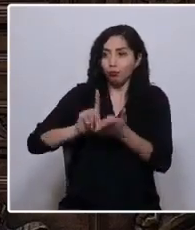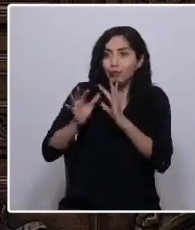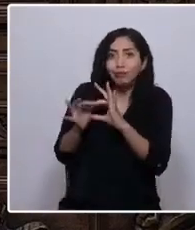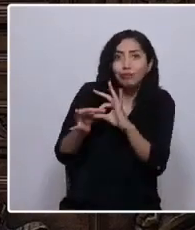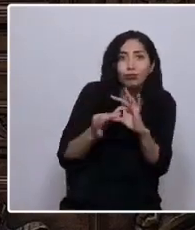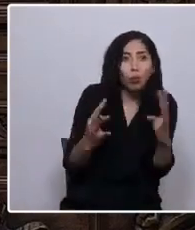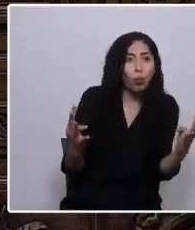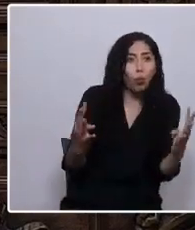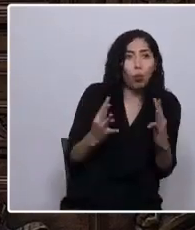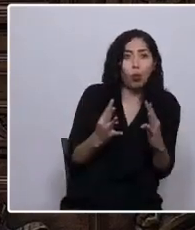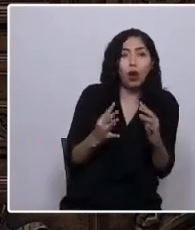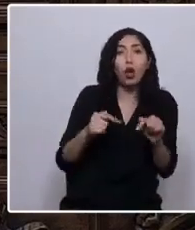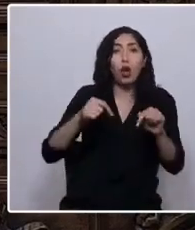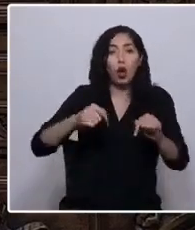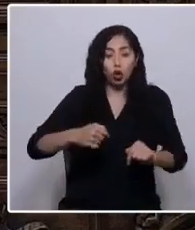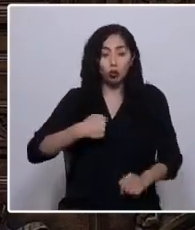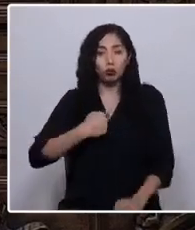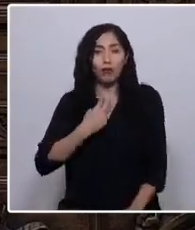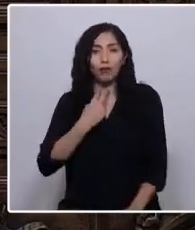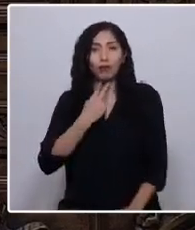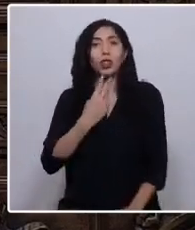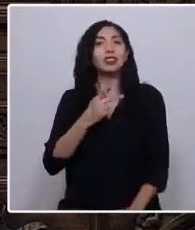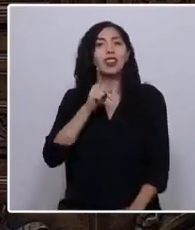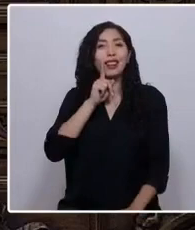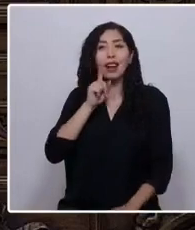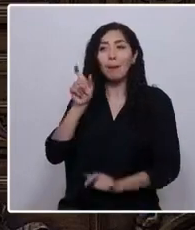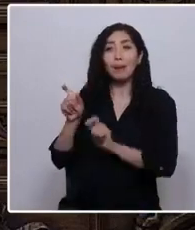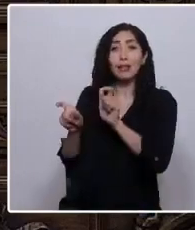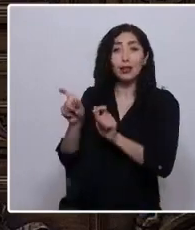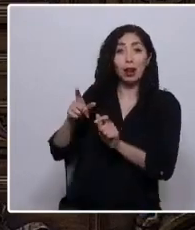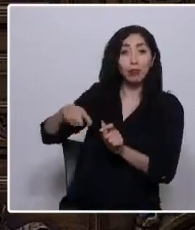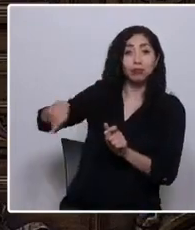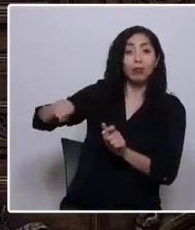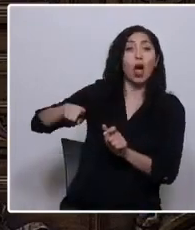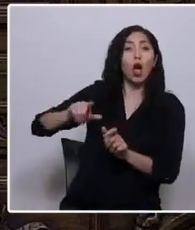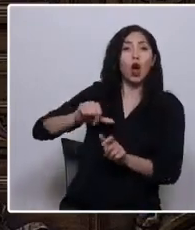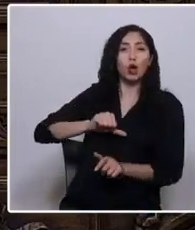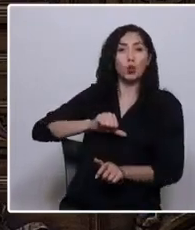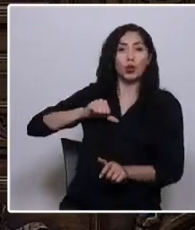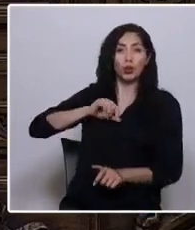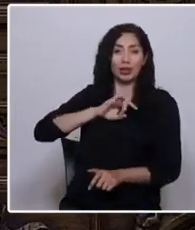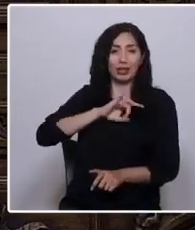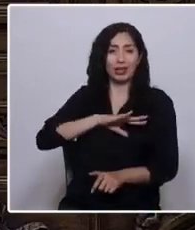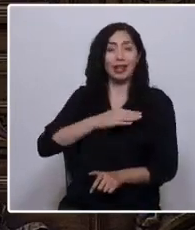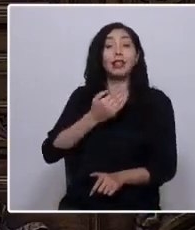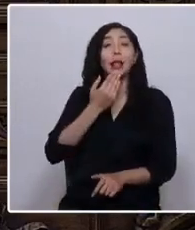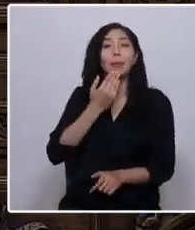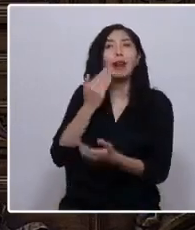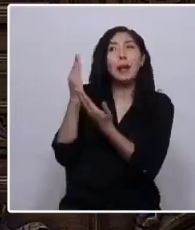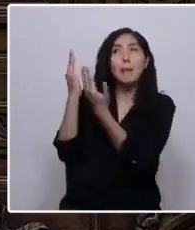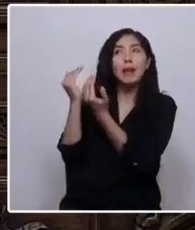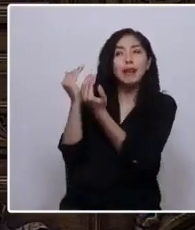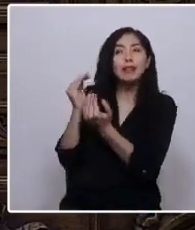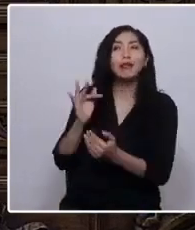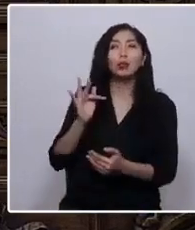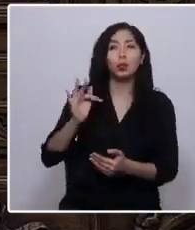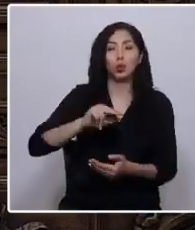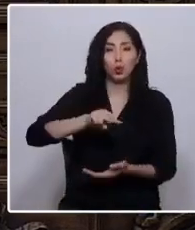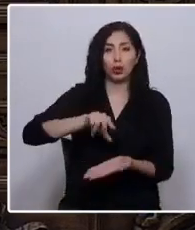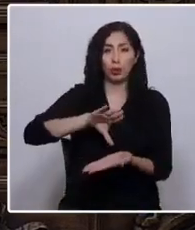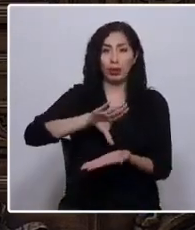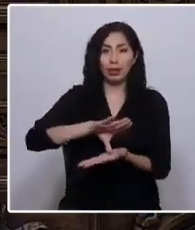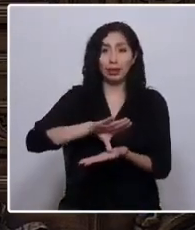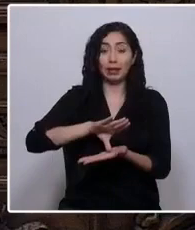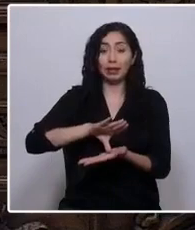vengo a sacar la voz por aquellos que están orgullosos de Chile y que también están esperanzados en el futuro de nuestro país, que confía